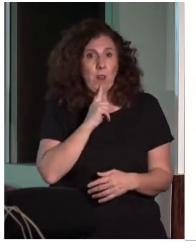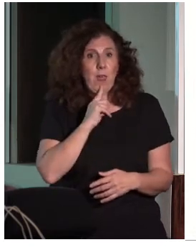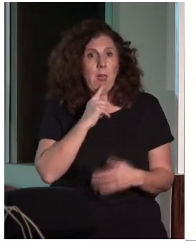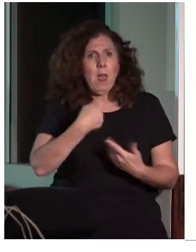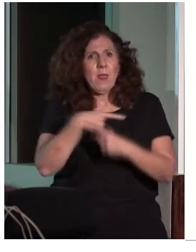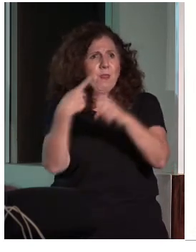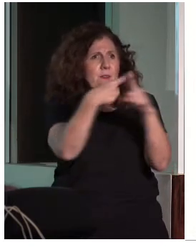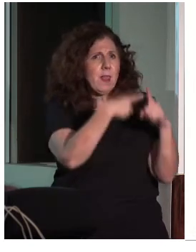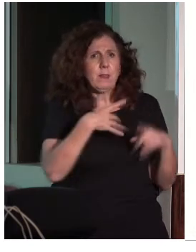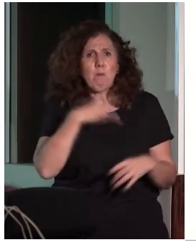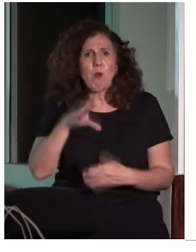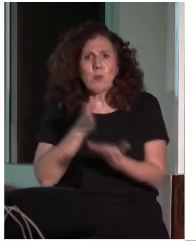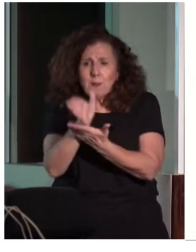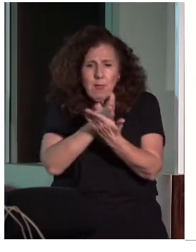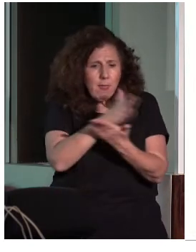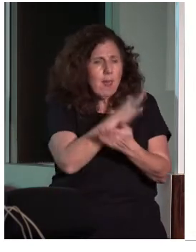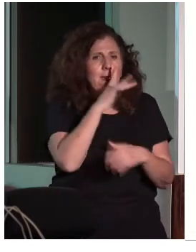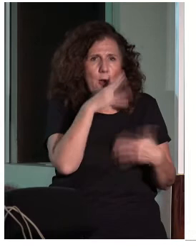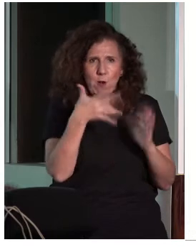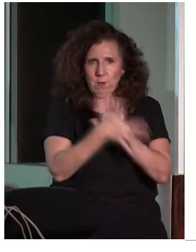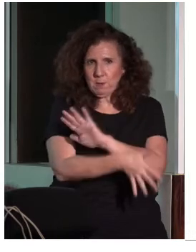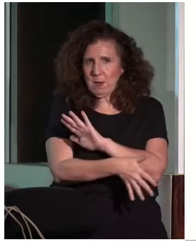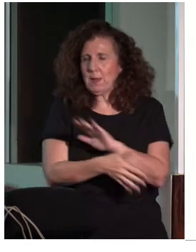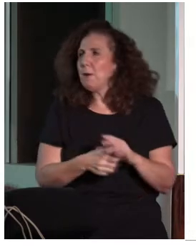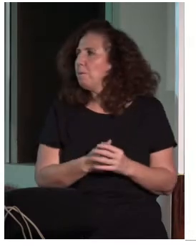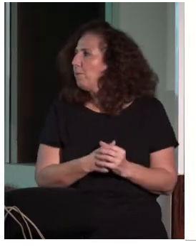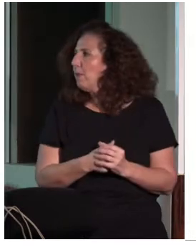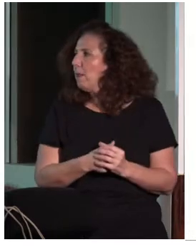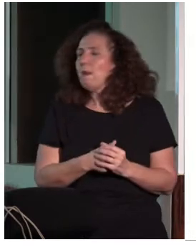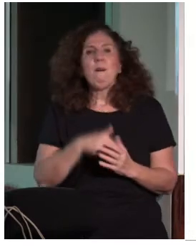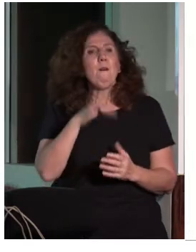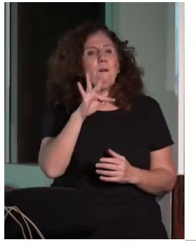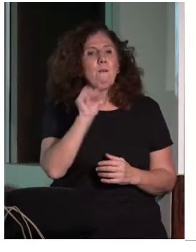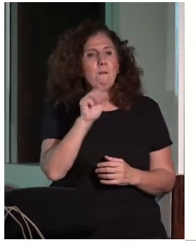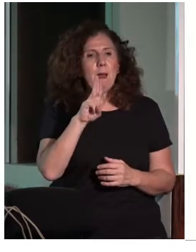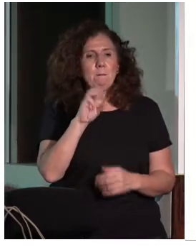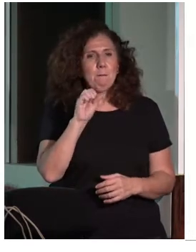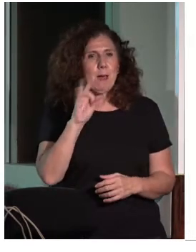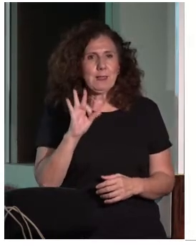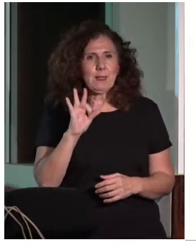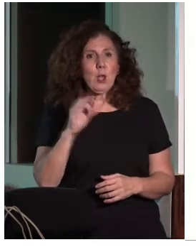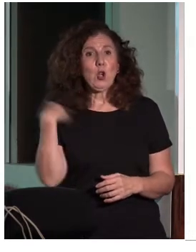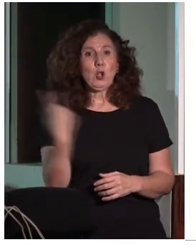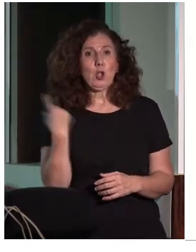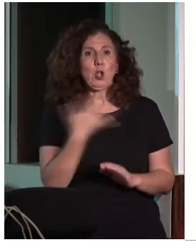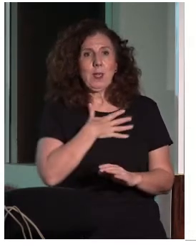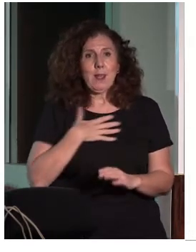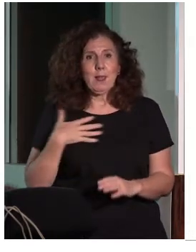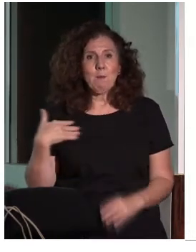explicar. Y desde FAPA lo que nosotros queríamos hacerles llegar es